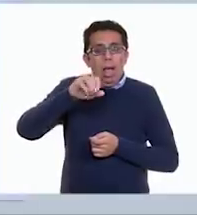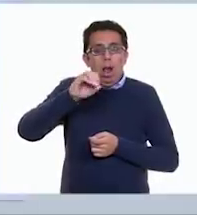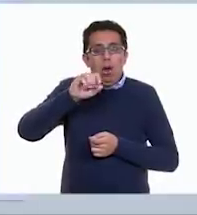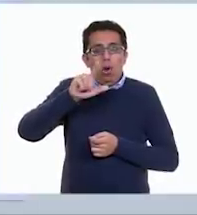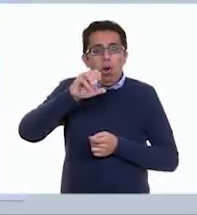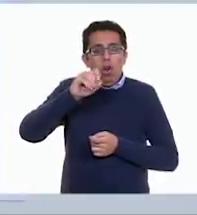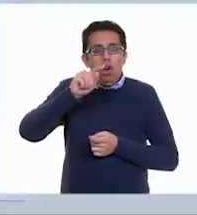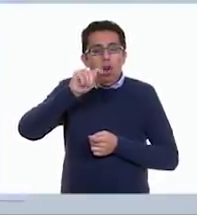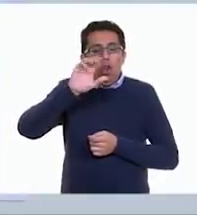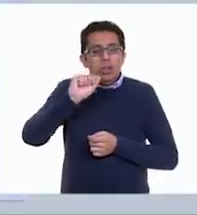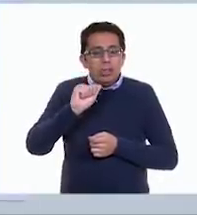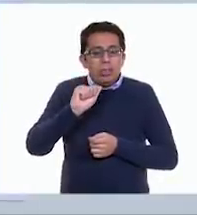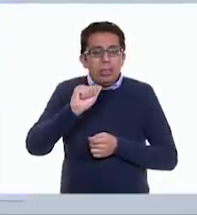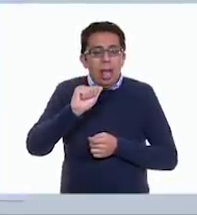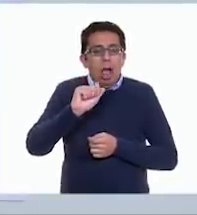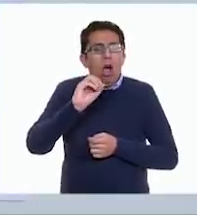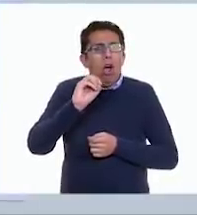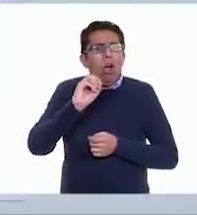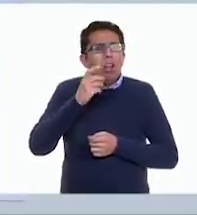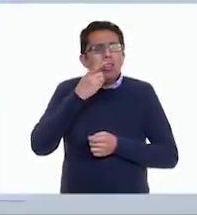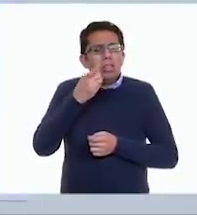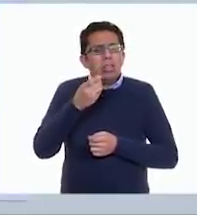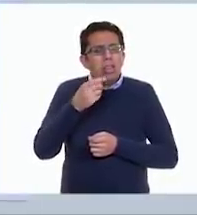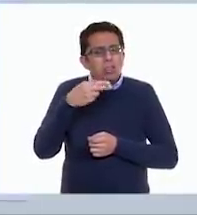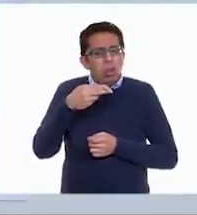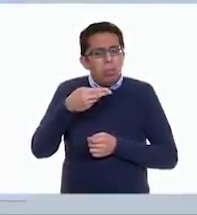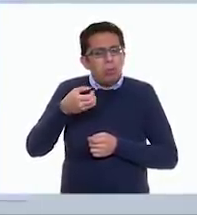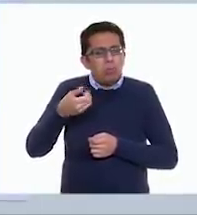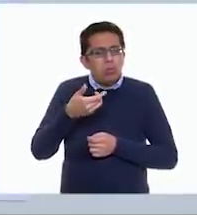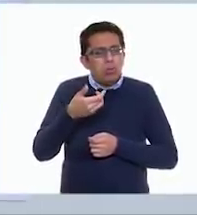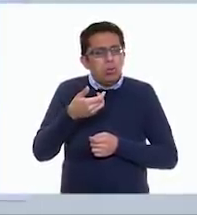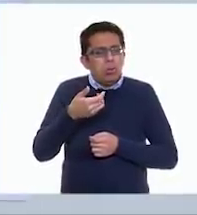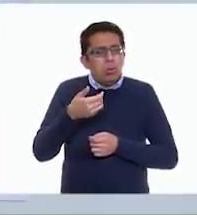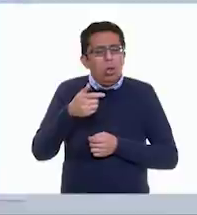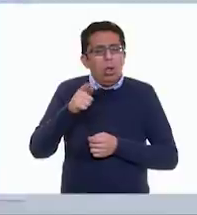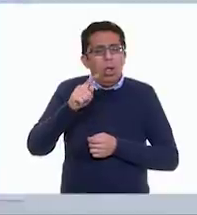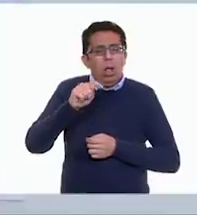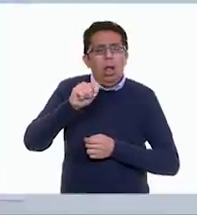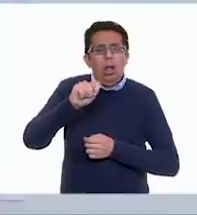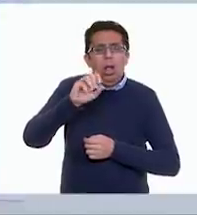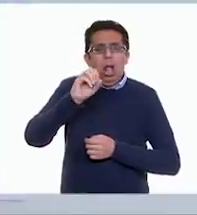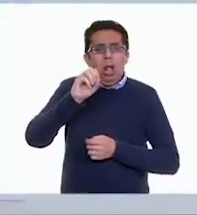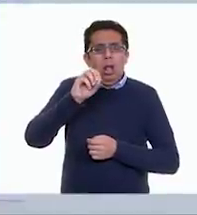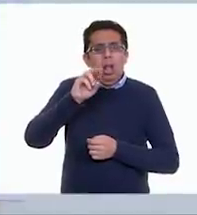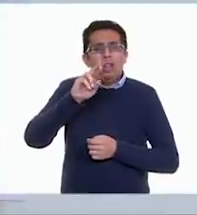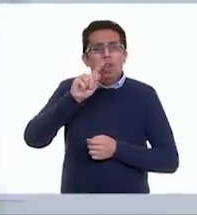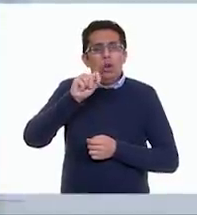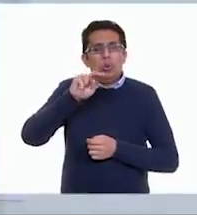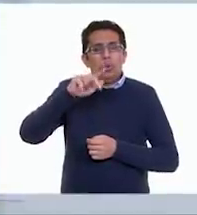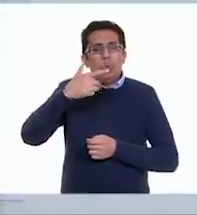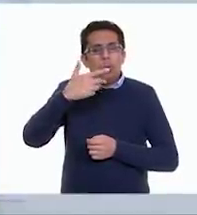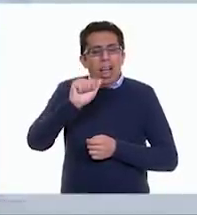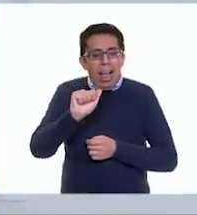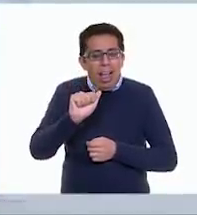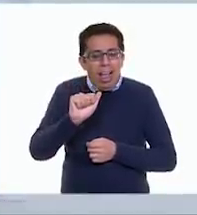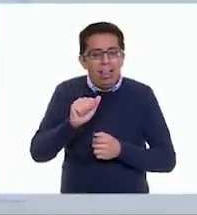O una tortuga también. Tengo un primo que dice, vamos por unas tortugas. Tortuga, muy bien.